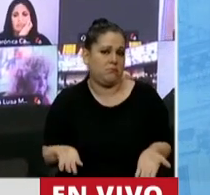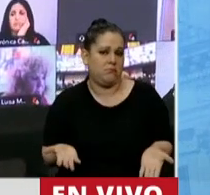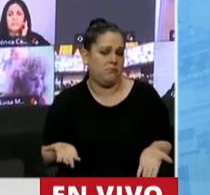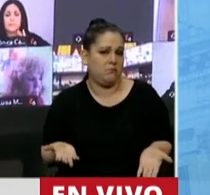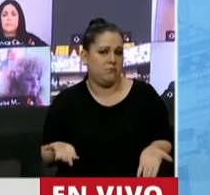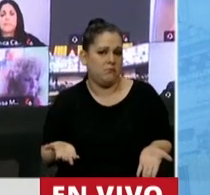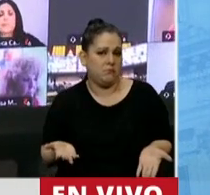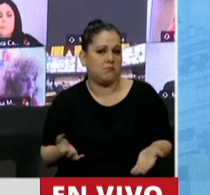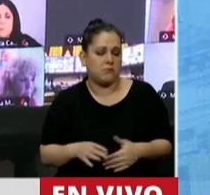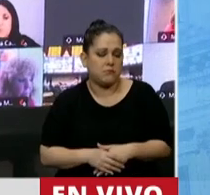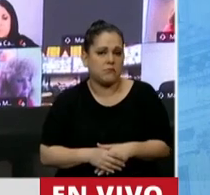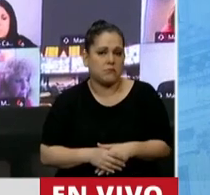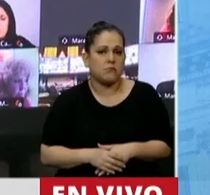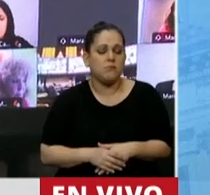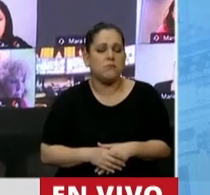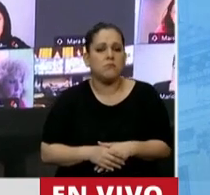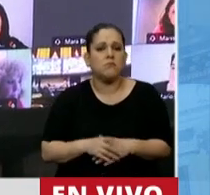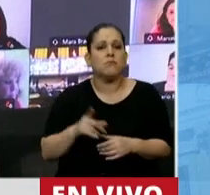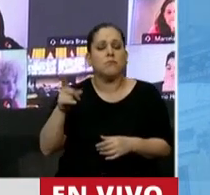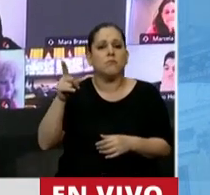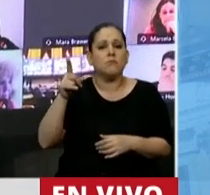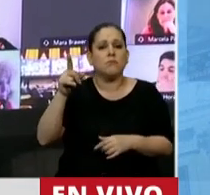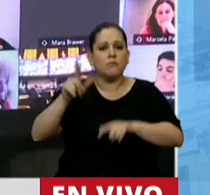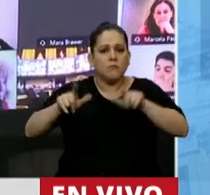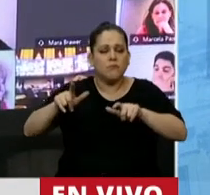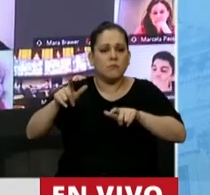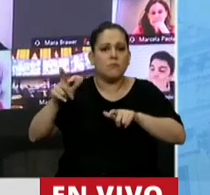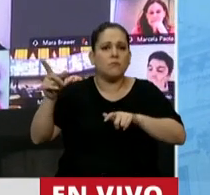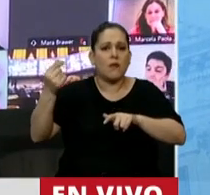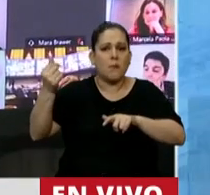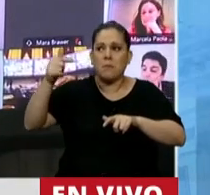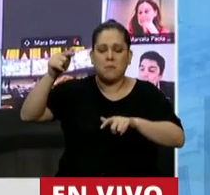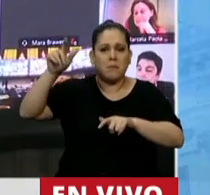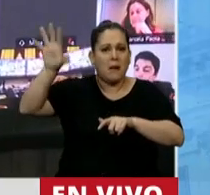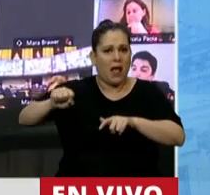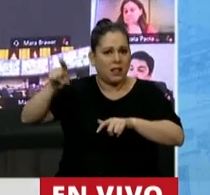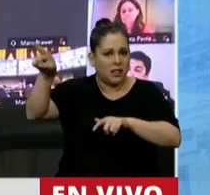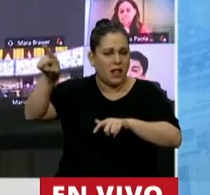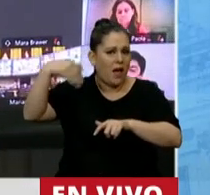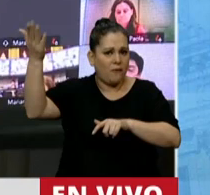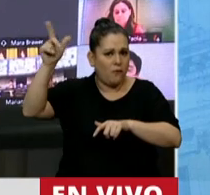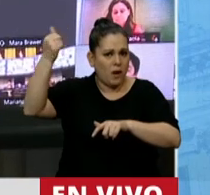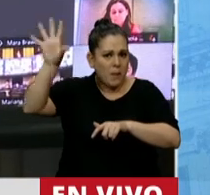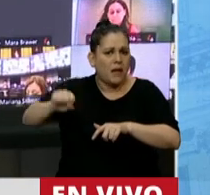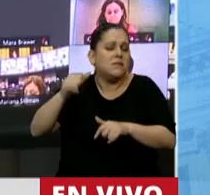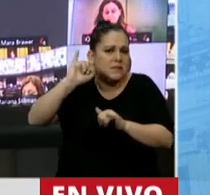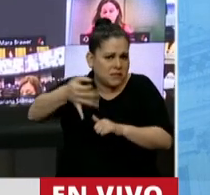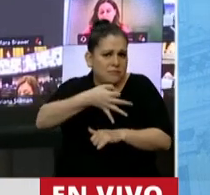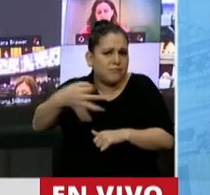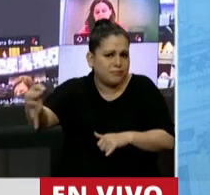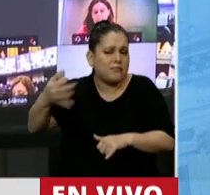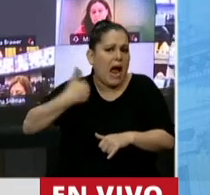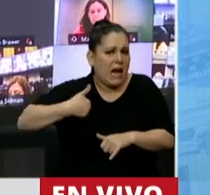La repatriación forzada es un mito sin fundamento. Es cierto, Argentina necesita urgentemente la